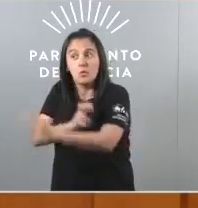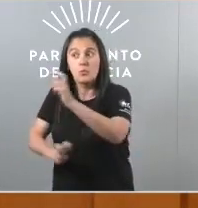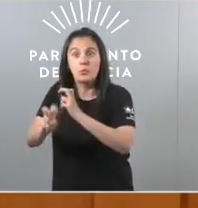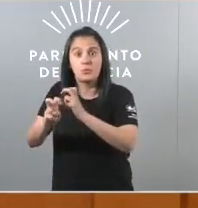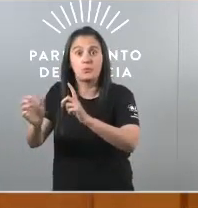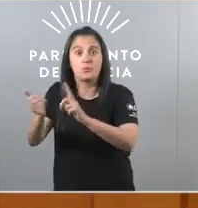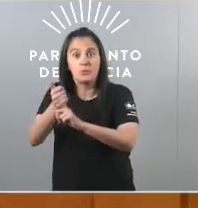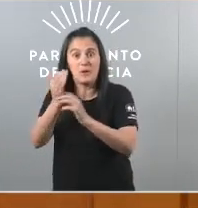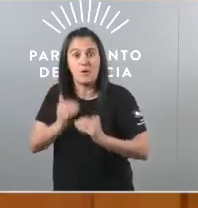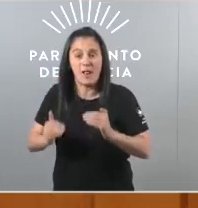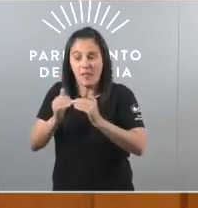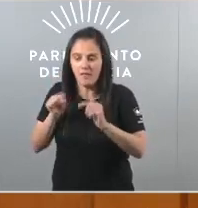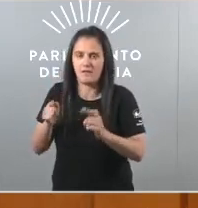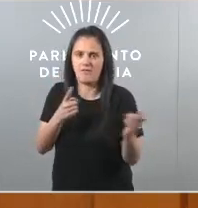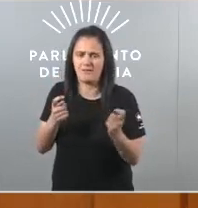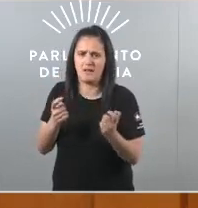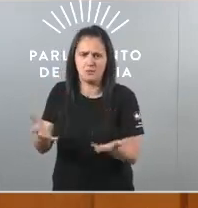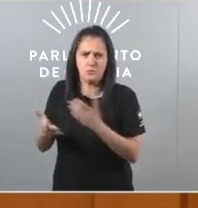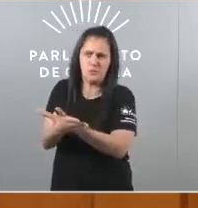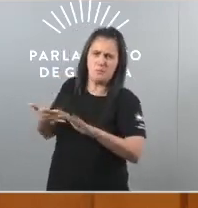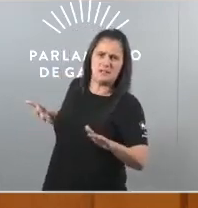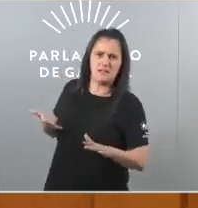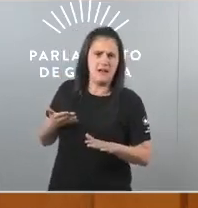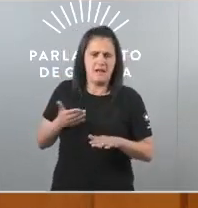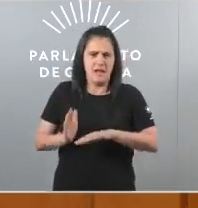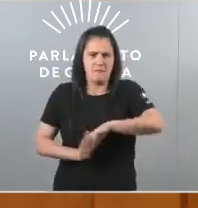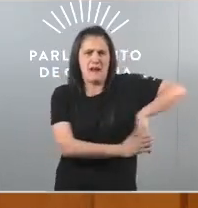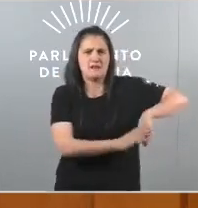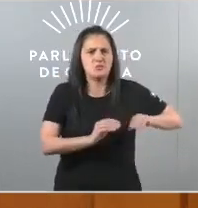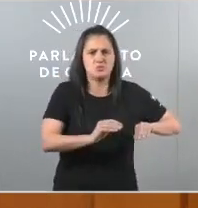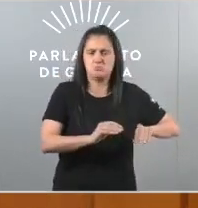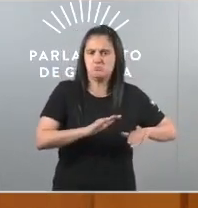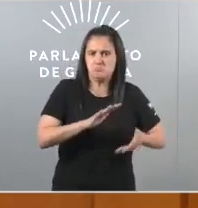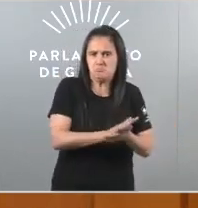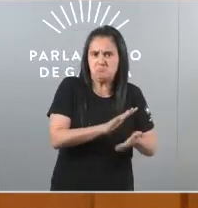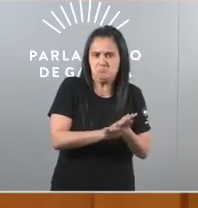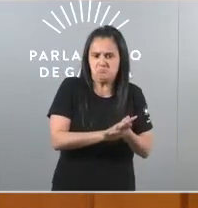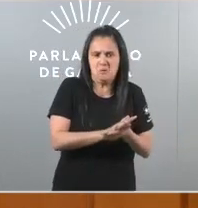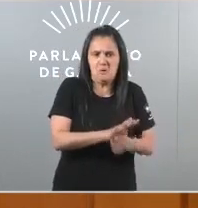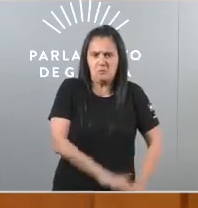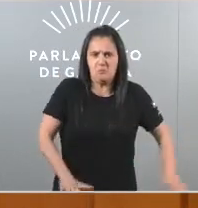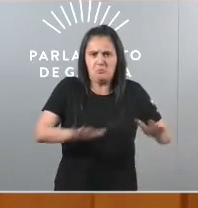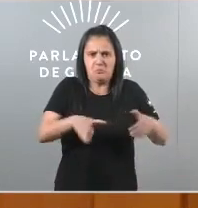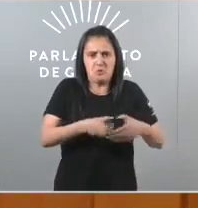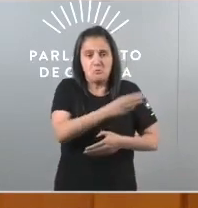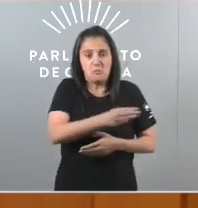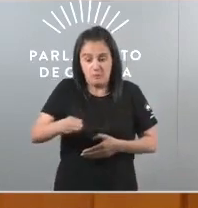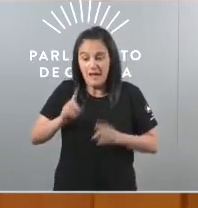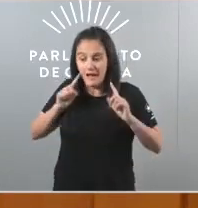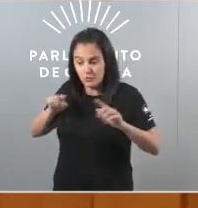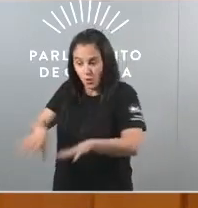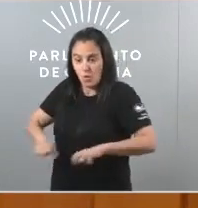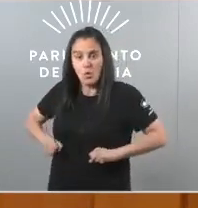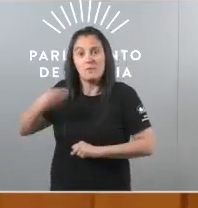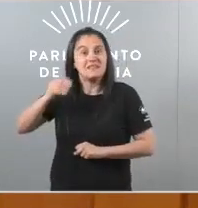necesitamos poñero turbo deixaremos atras a pasividade do Partido Popular e como presidenta